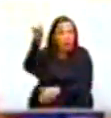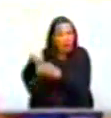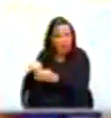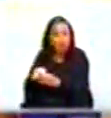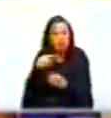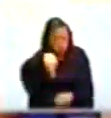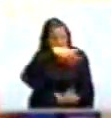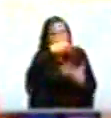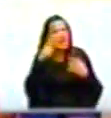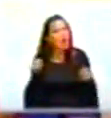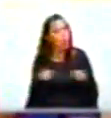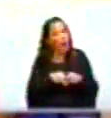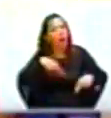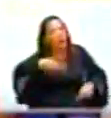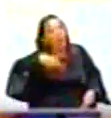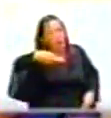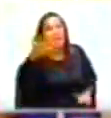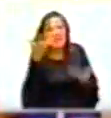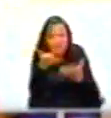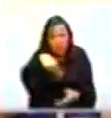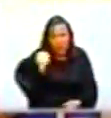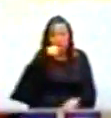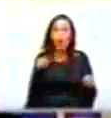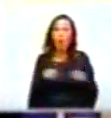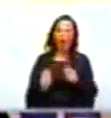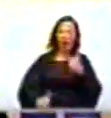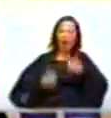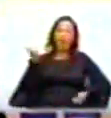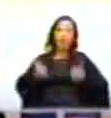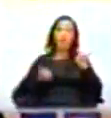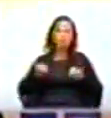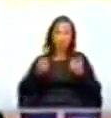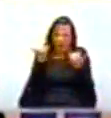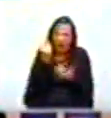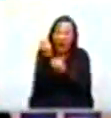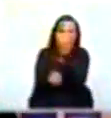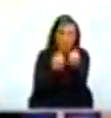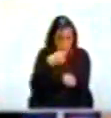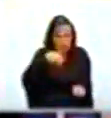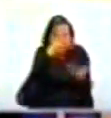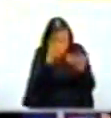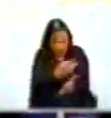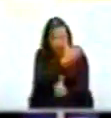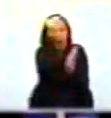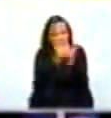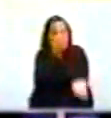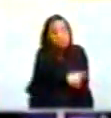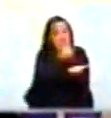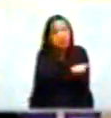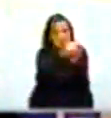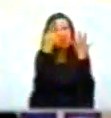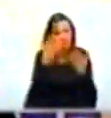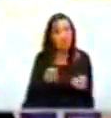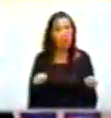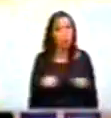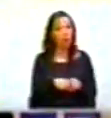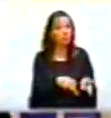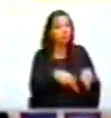quieren perpetuar. Este es el tipo de abusos que están cometiendo y quieren seguir cometiendo con Colombia.